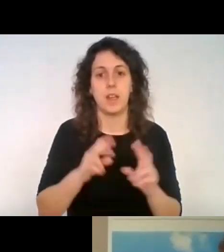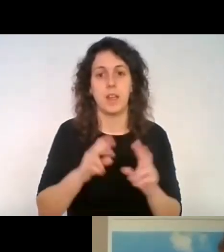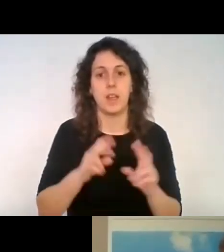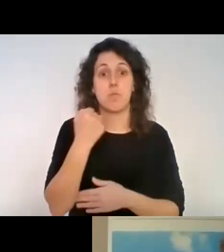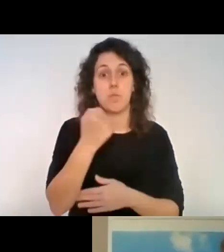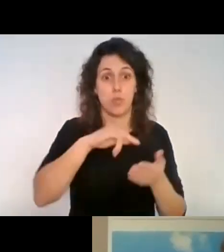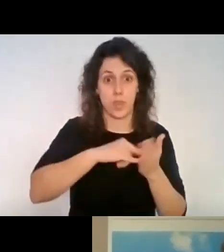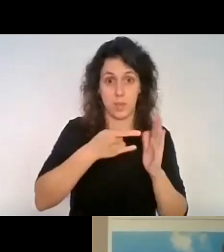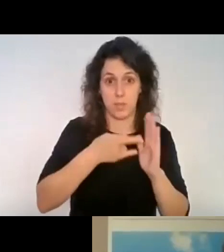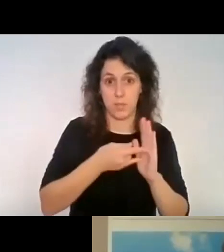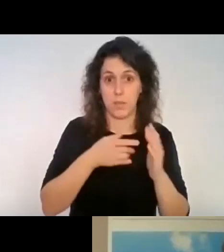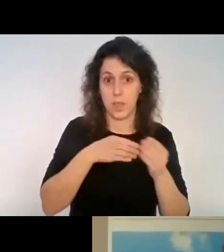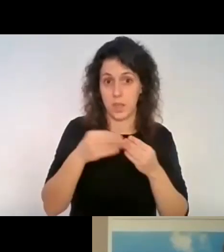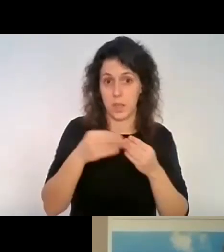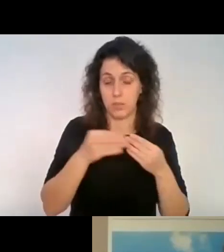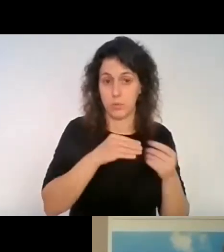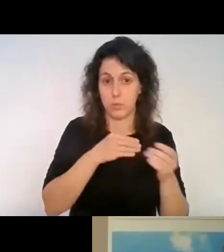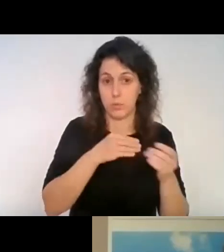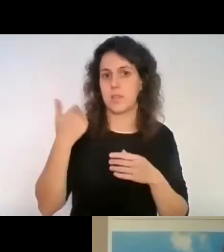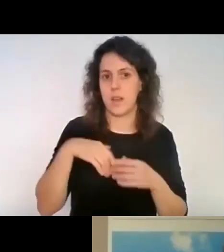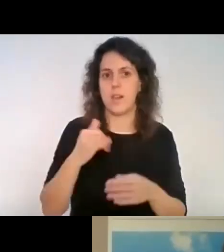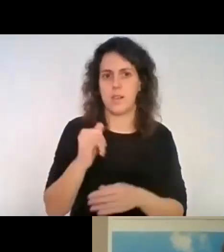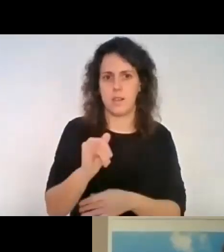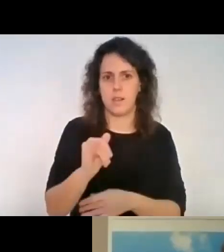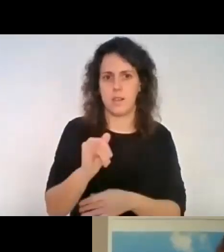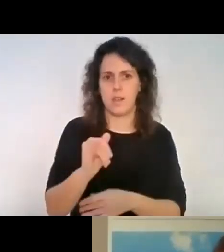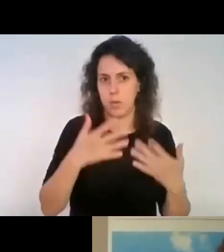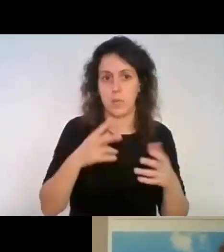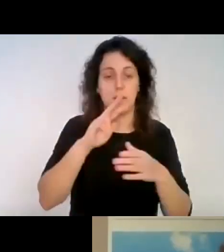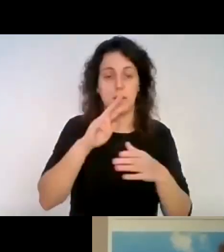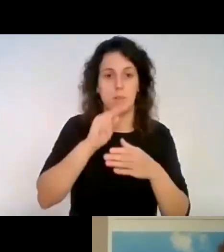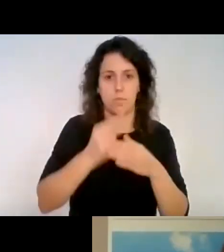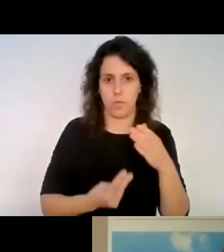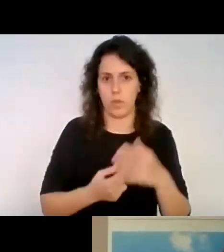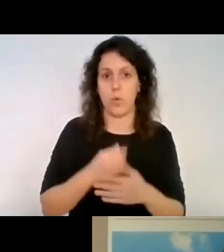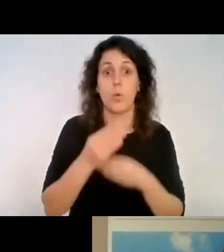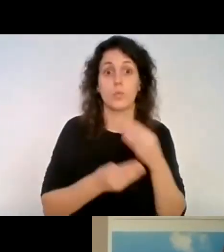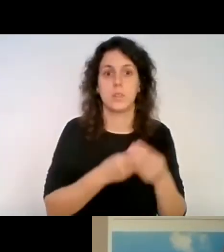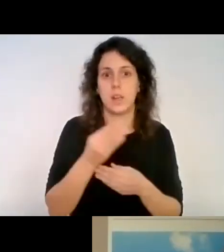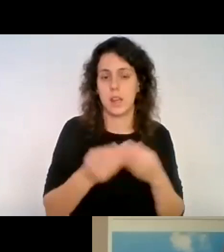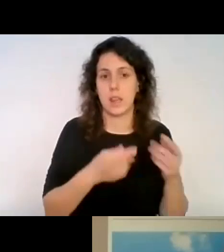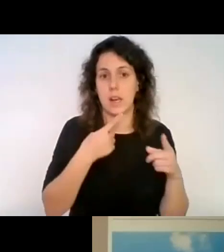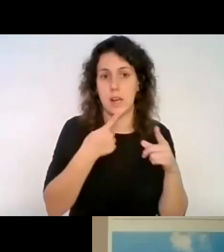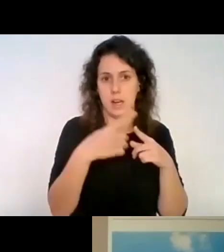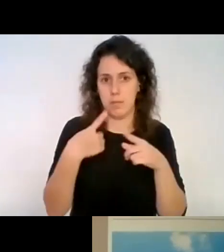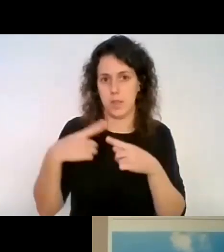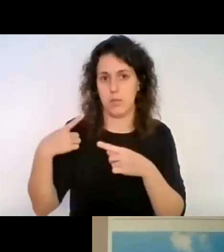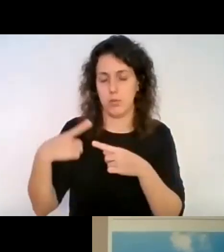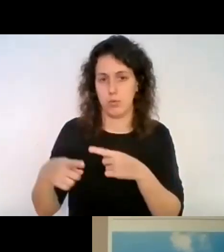a equipamientos son equipamientos que existen actualmente en el buceo. Los utilizan elementos que